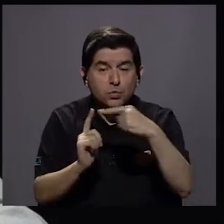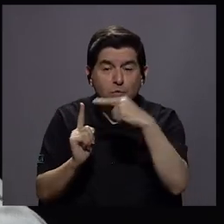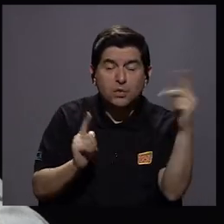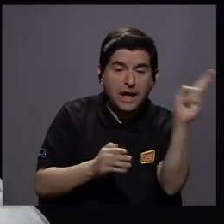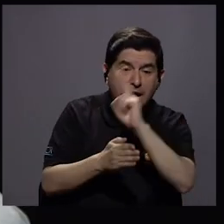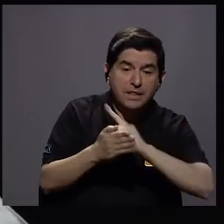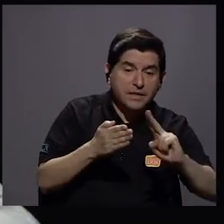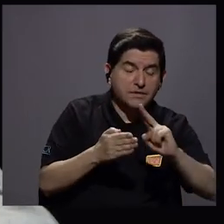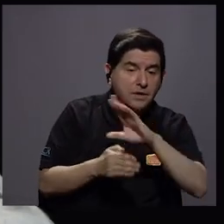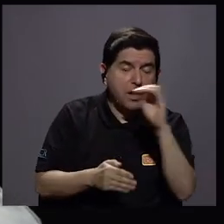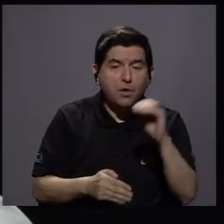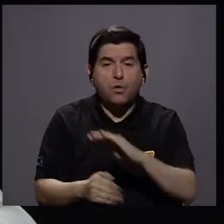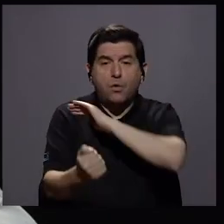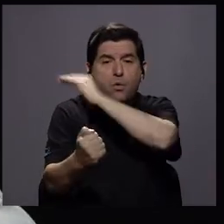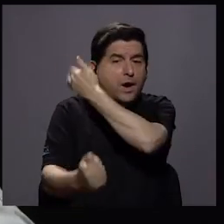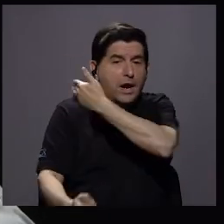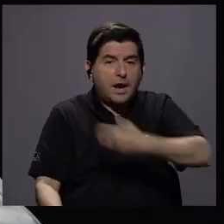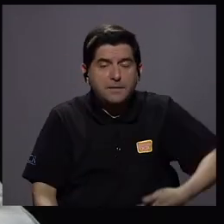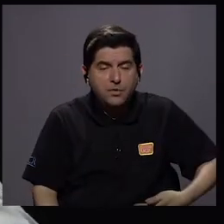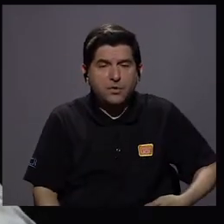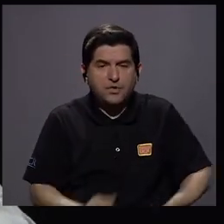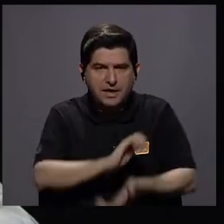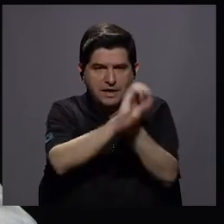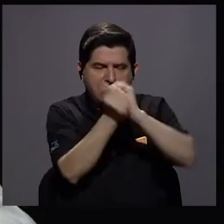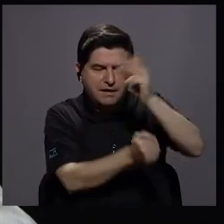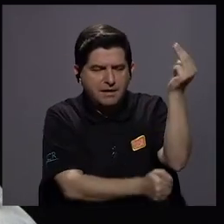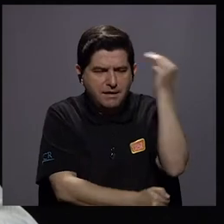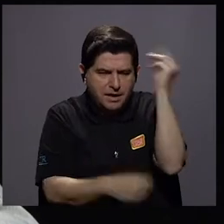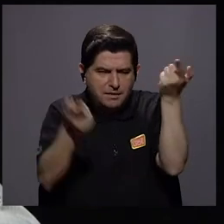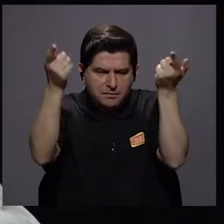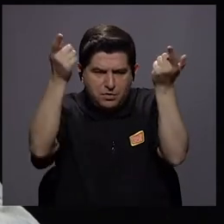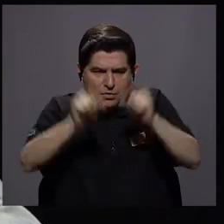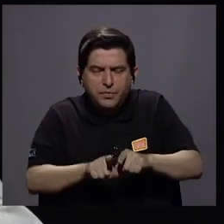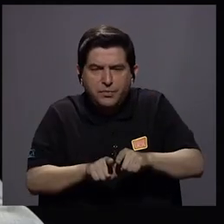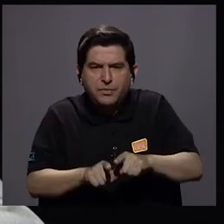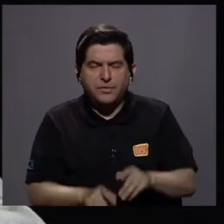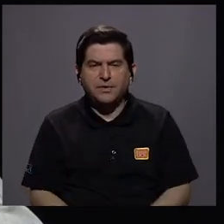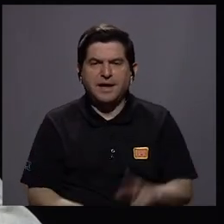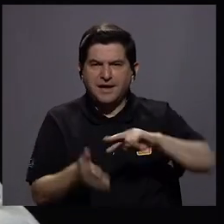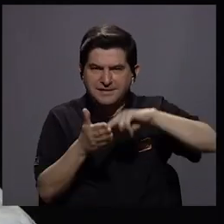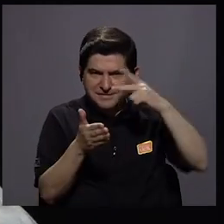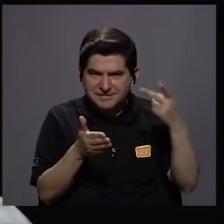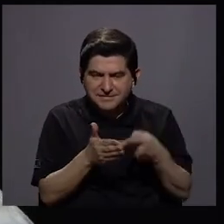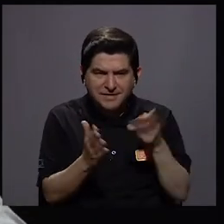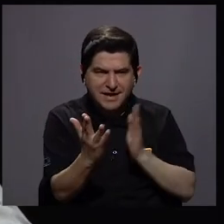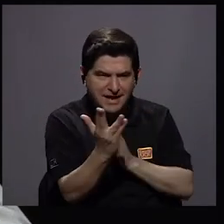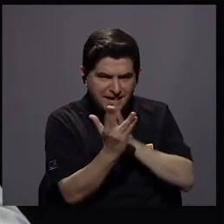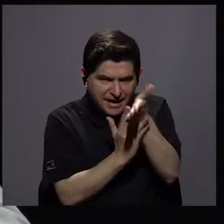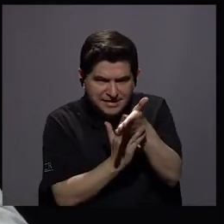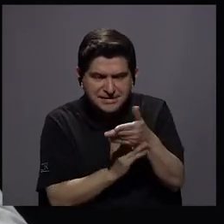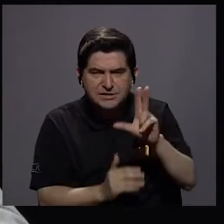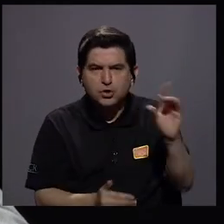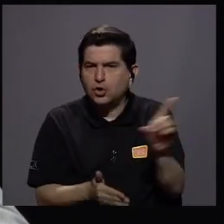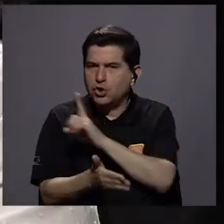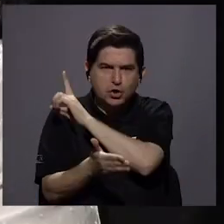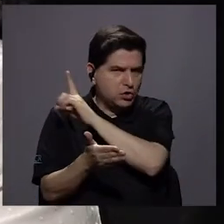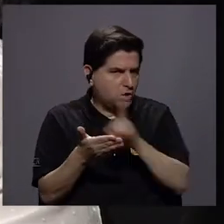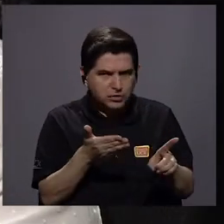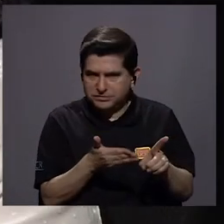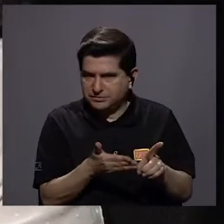universidad o desde el ejecutivo, para que ese cambio de mentalidad se dé en lo que significaría el acceso y la no discriminación?